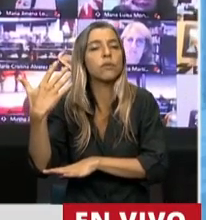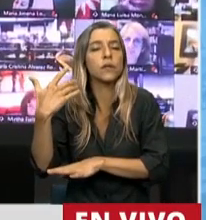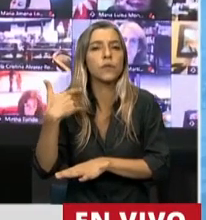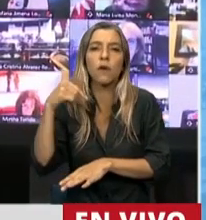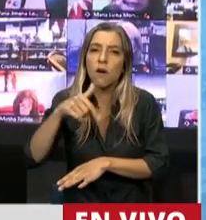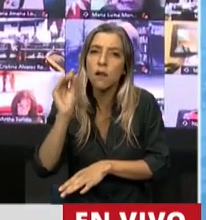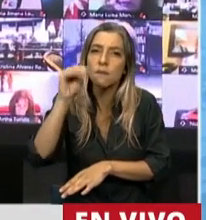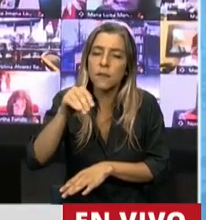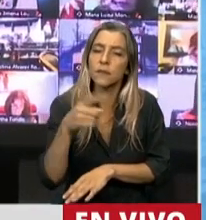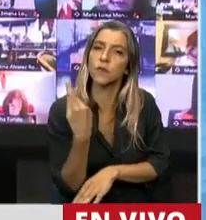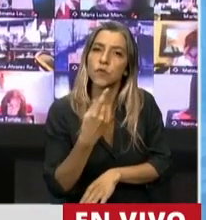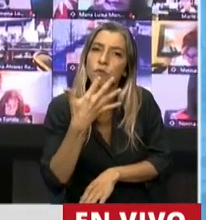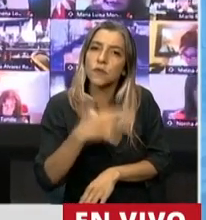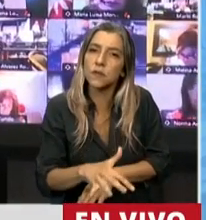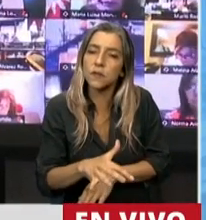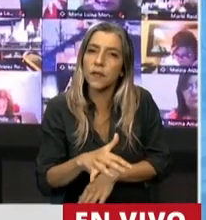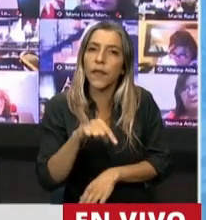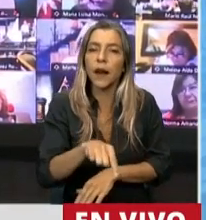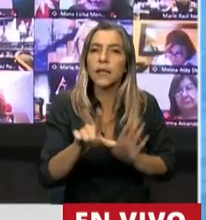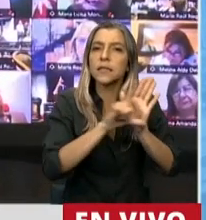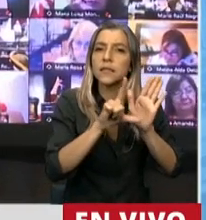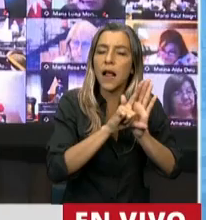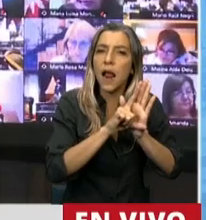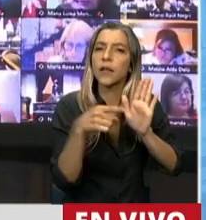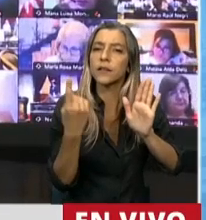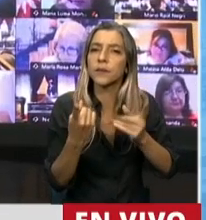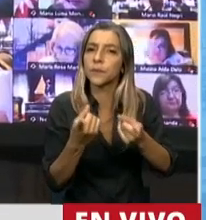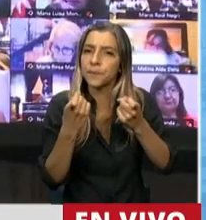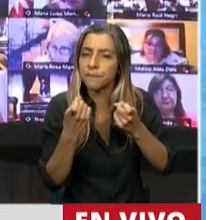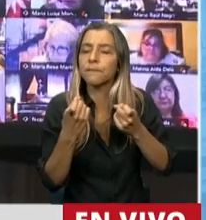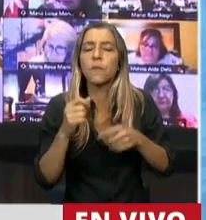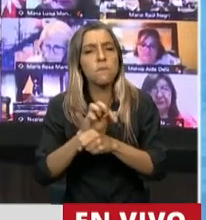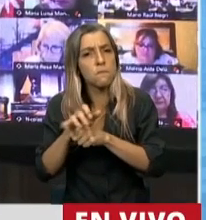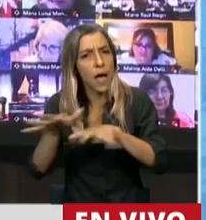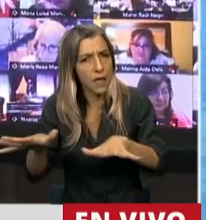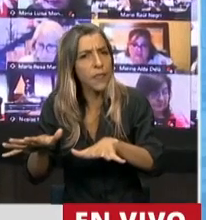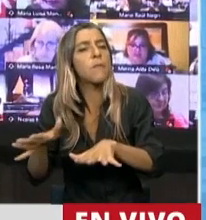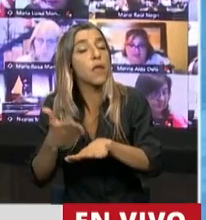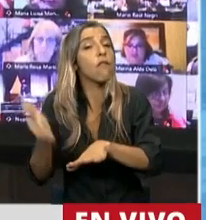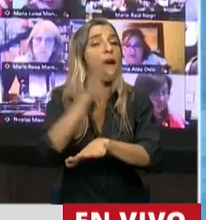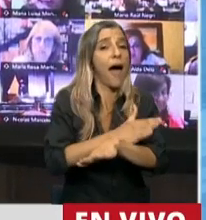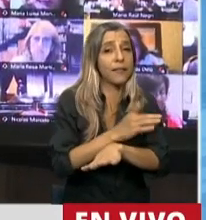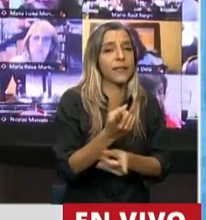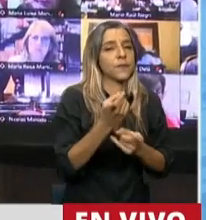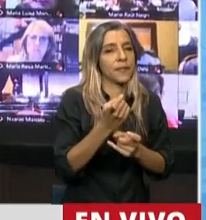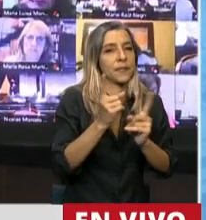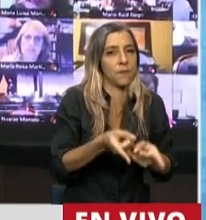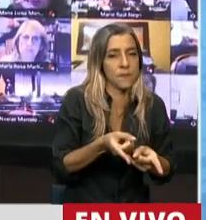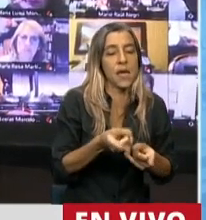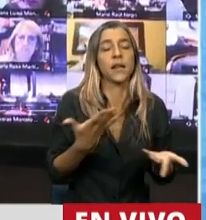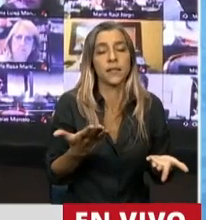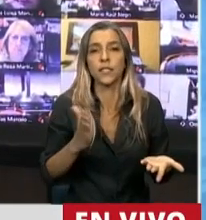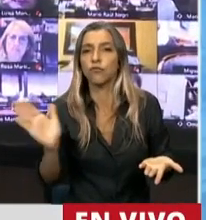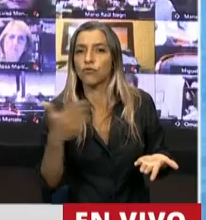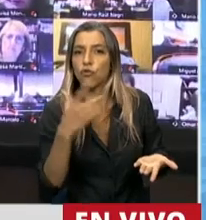tenemos que entender que esta ley era necesaria incluso antes de la pandemia. Y que todos y